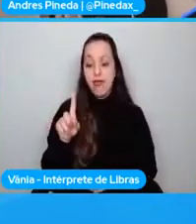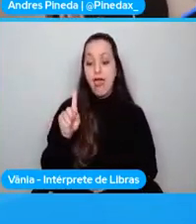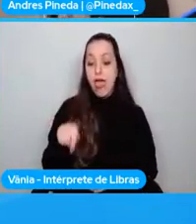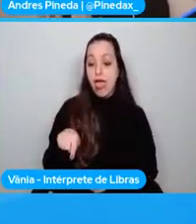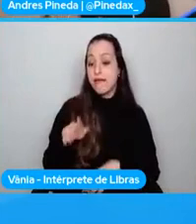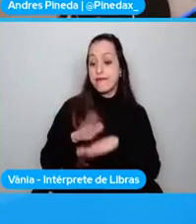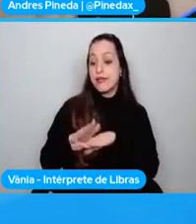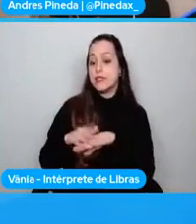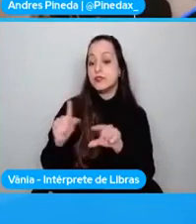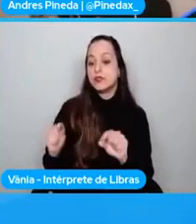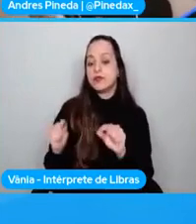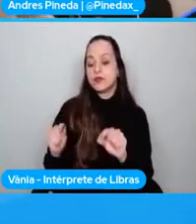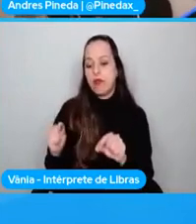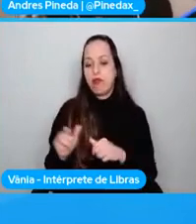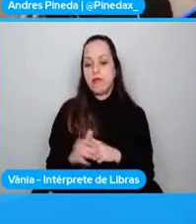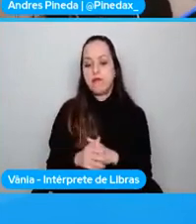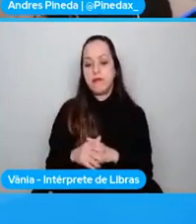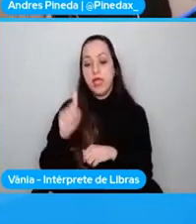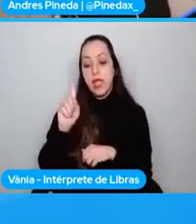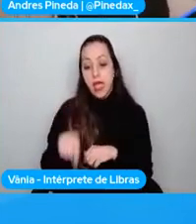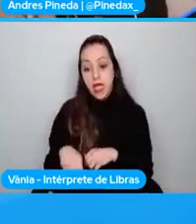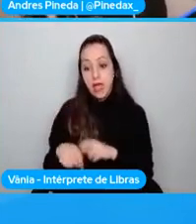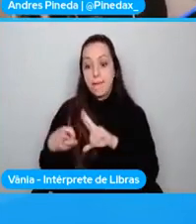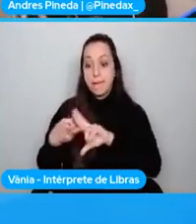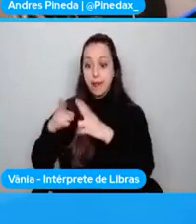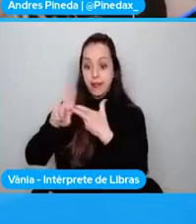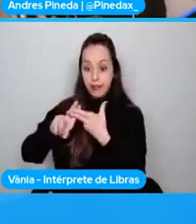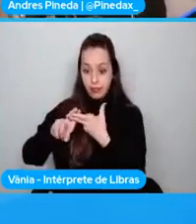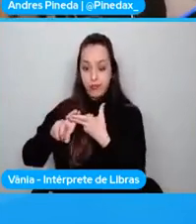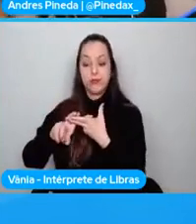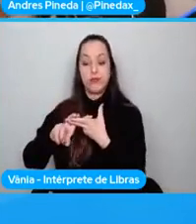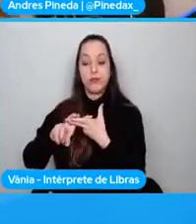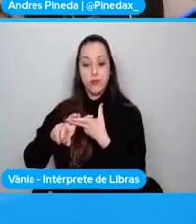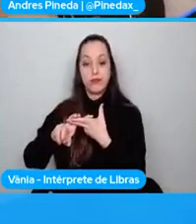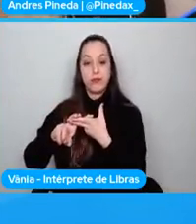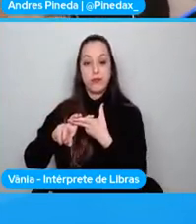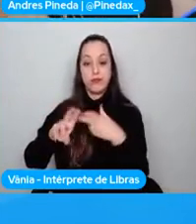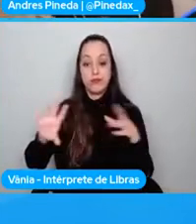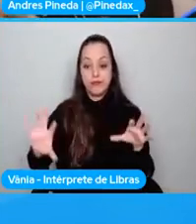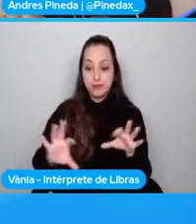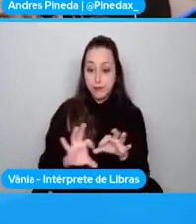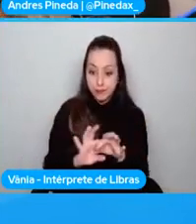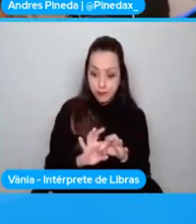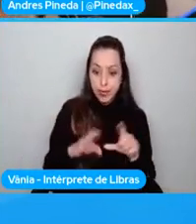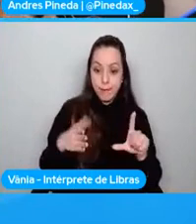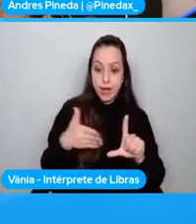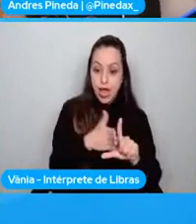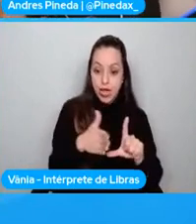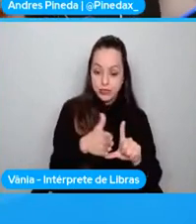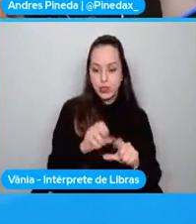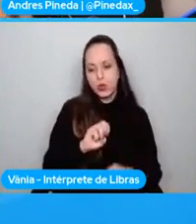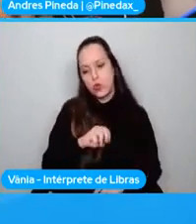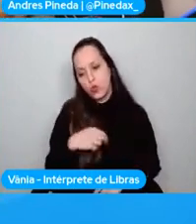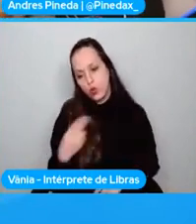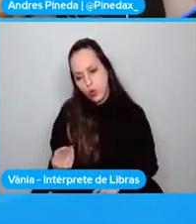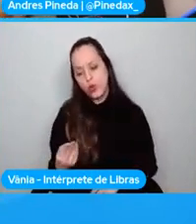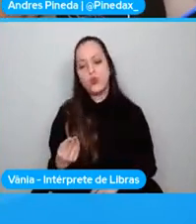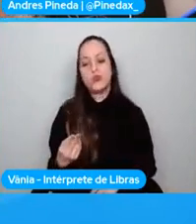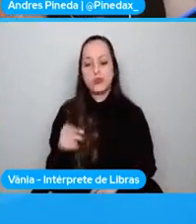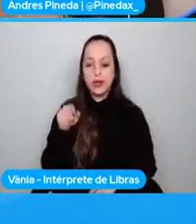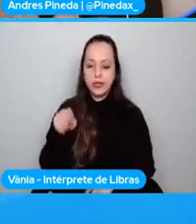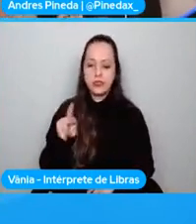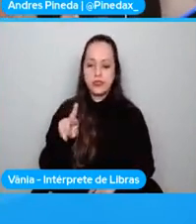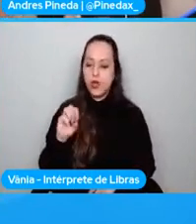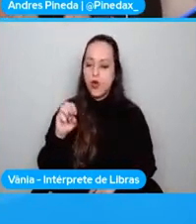es llevar Python al browser, o el runtime de Python al browser,